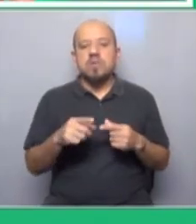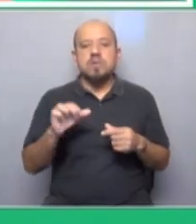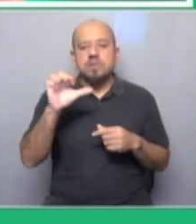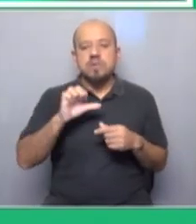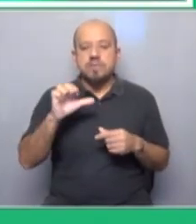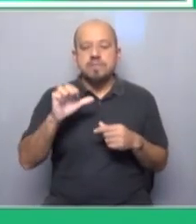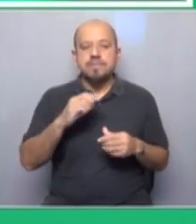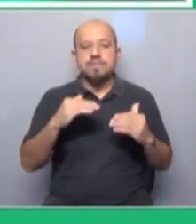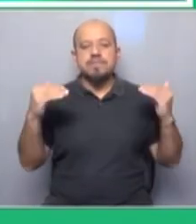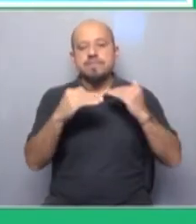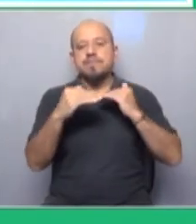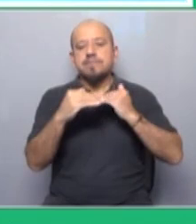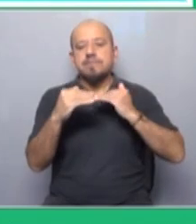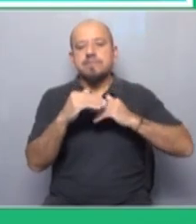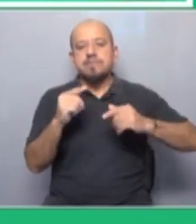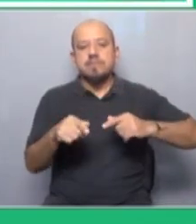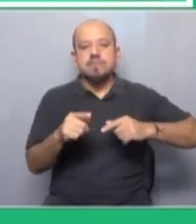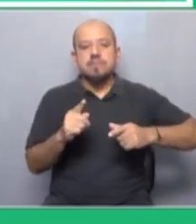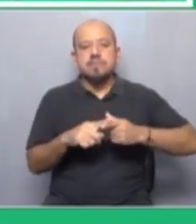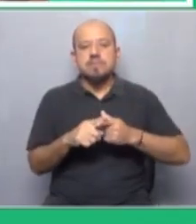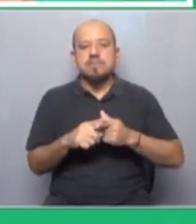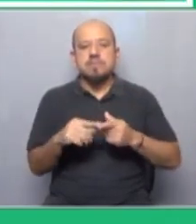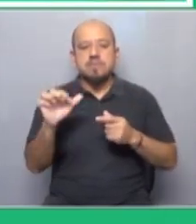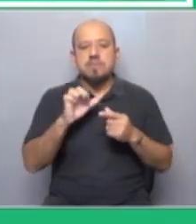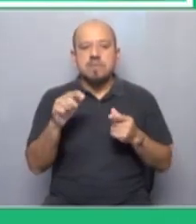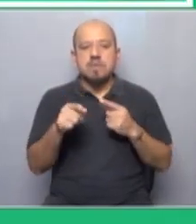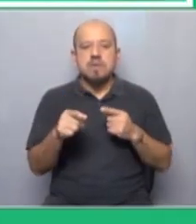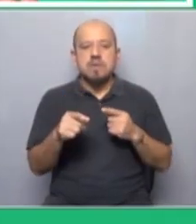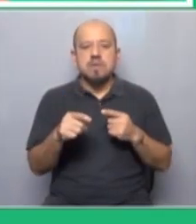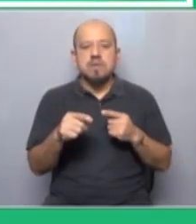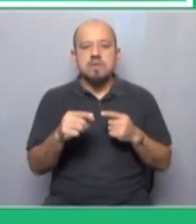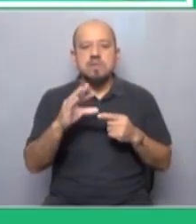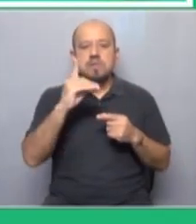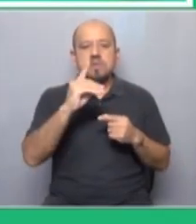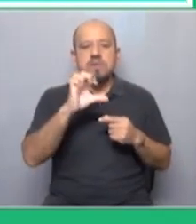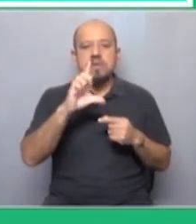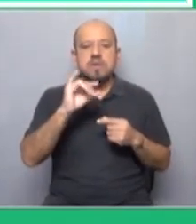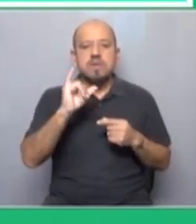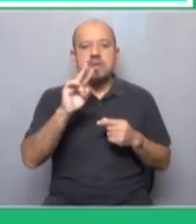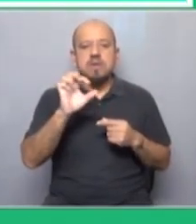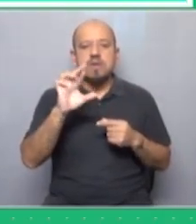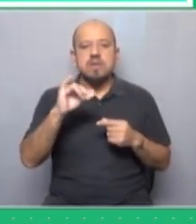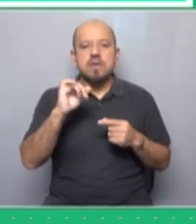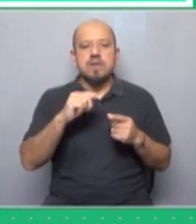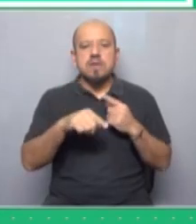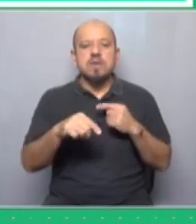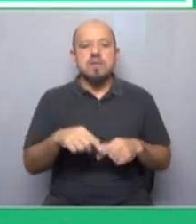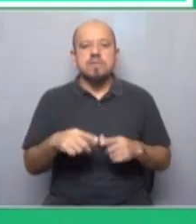empresas de transporte que no tienen vehículos de empresas de delivery que tampoco tienen sus propias